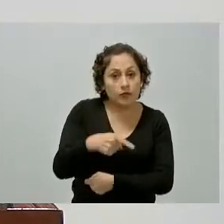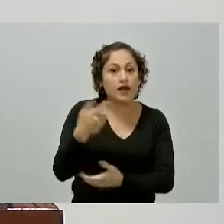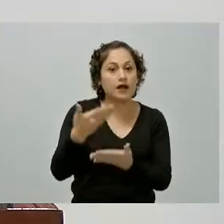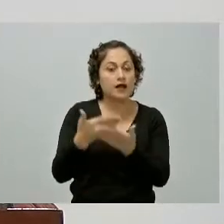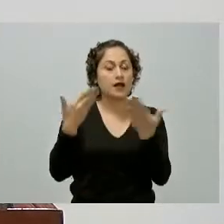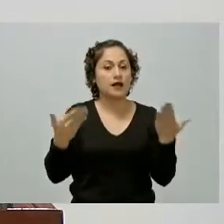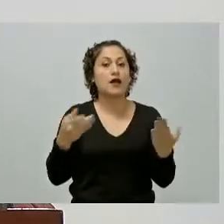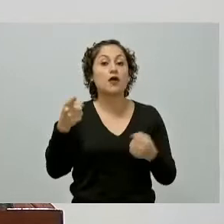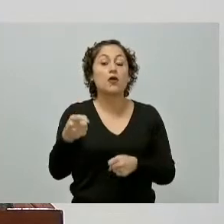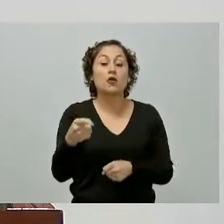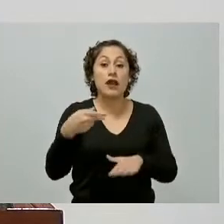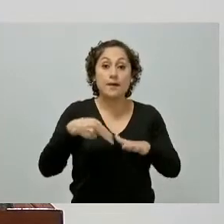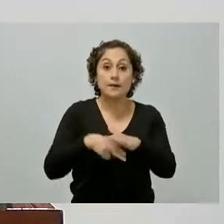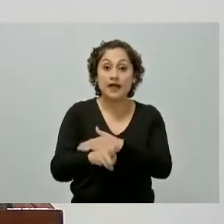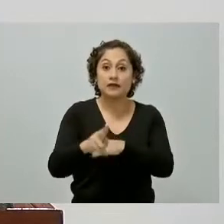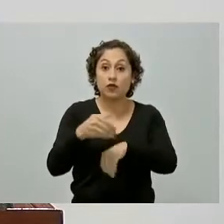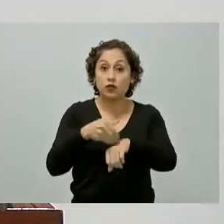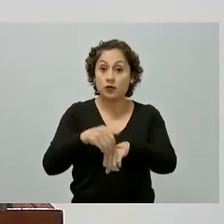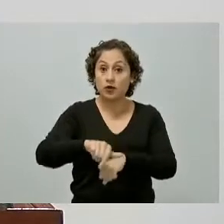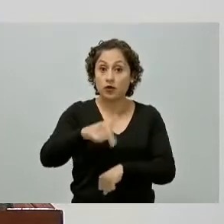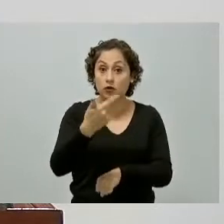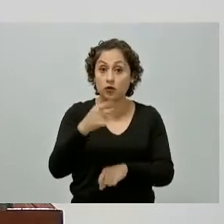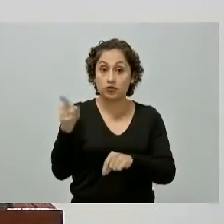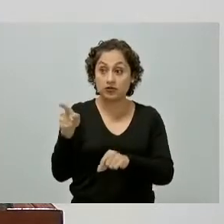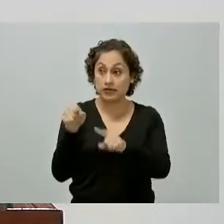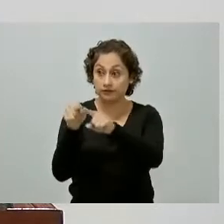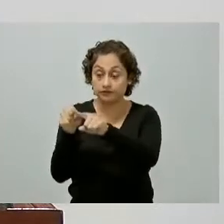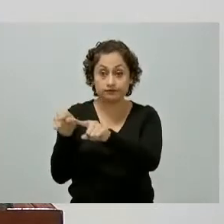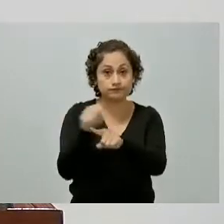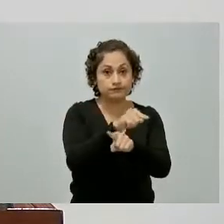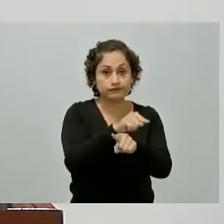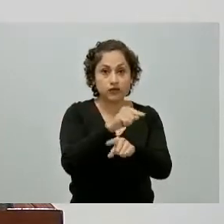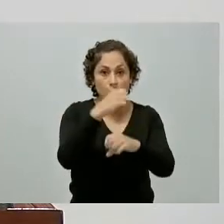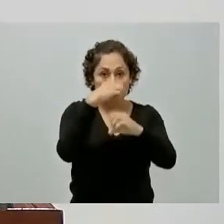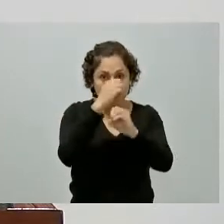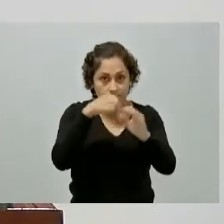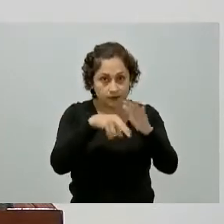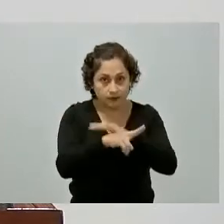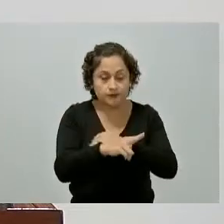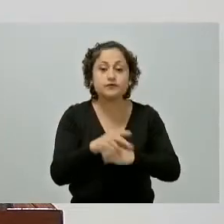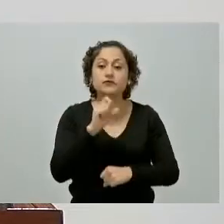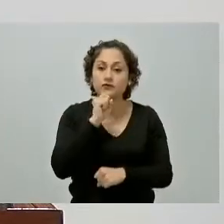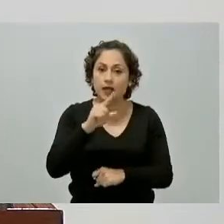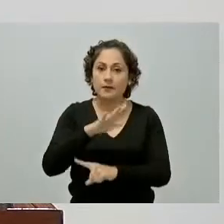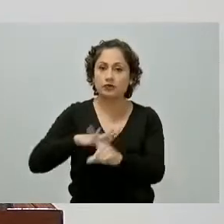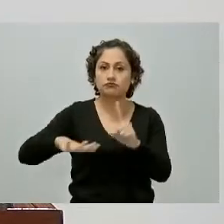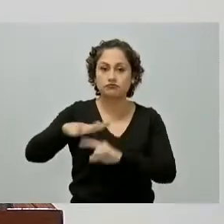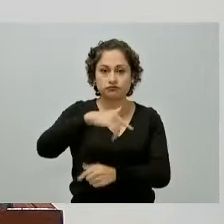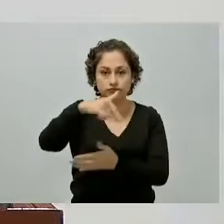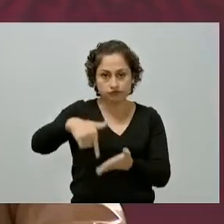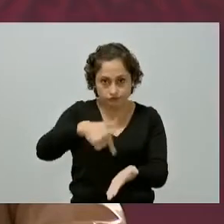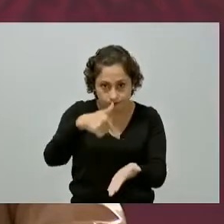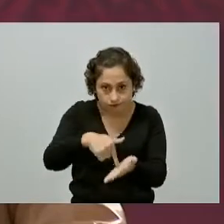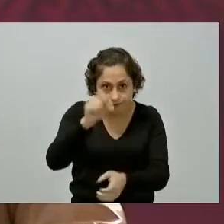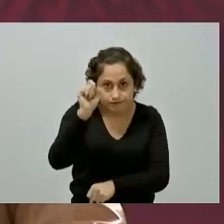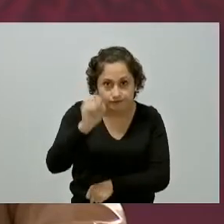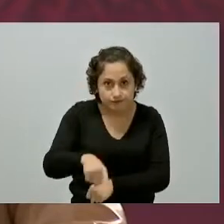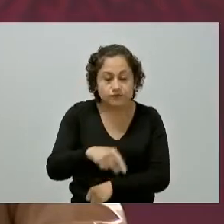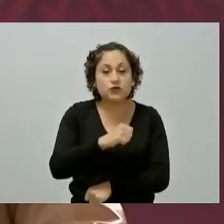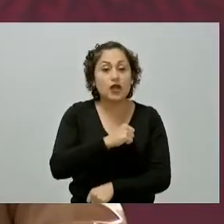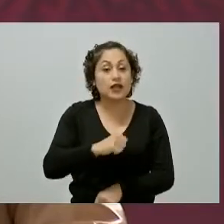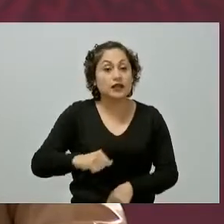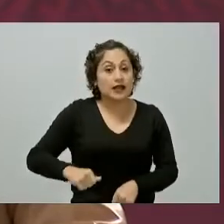la línea 12 del metro hacia observatorio la remodelación de la zona de observatorio en la